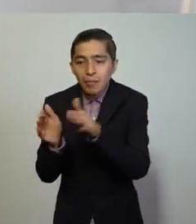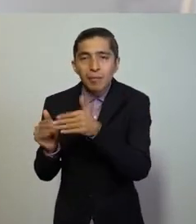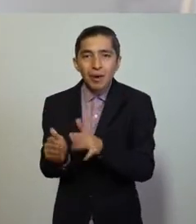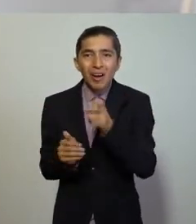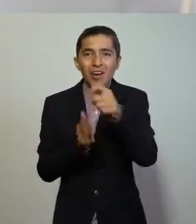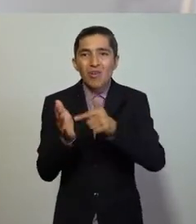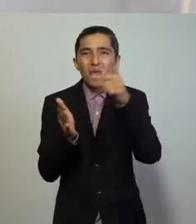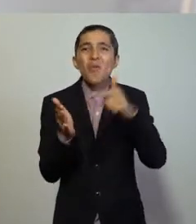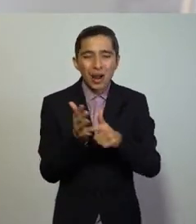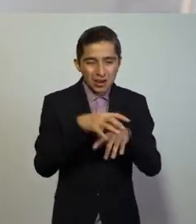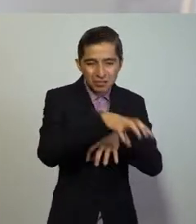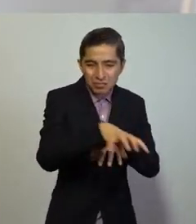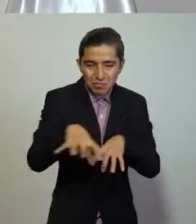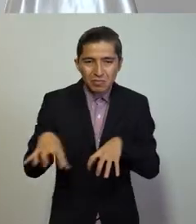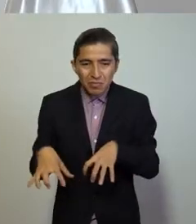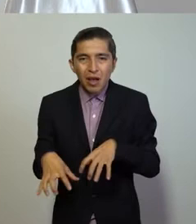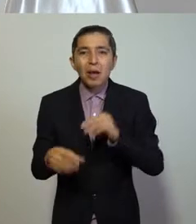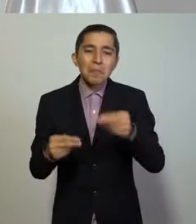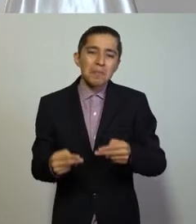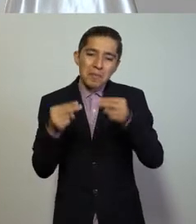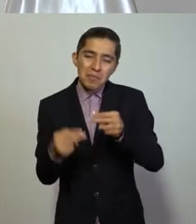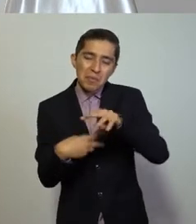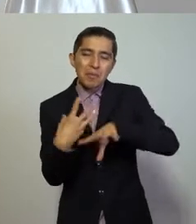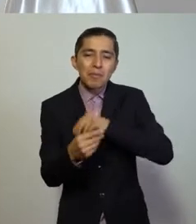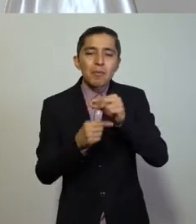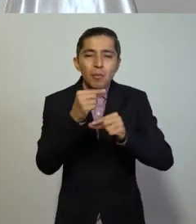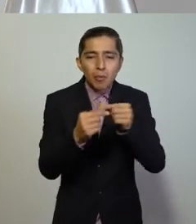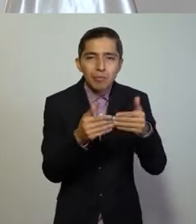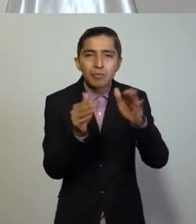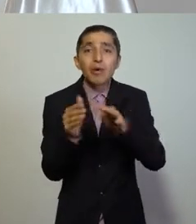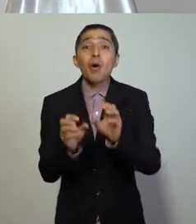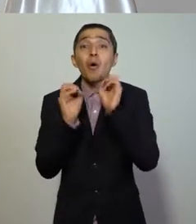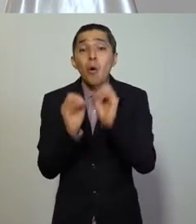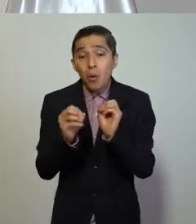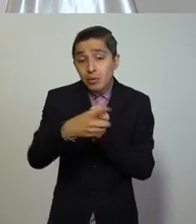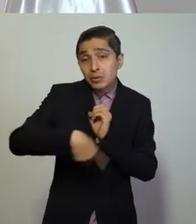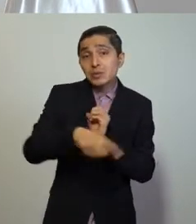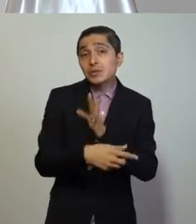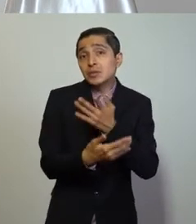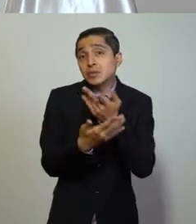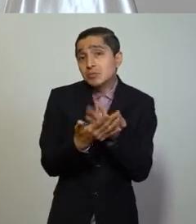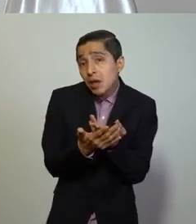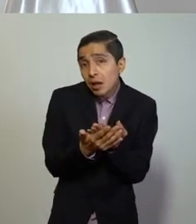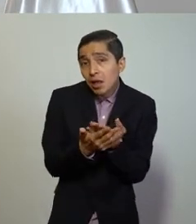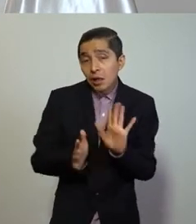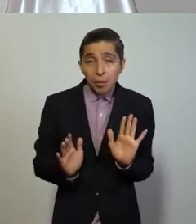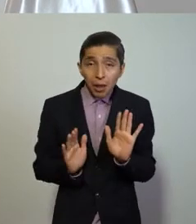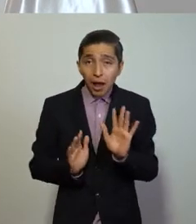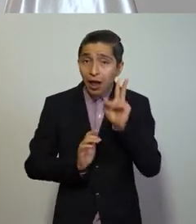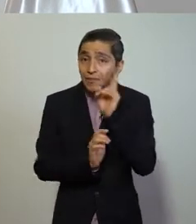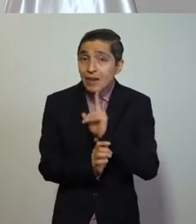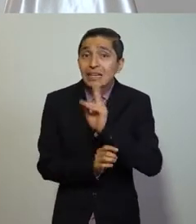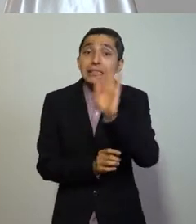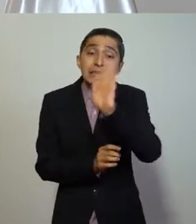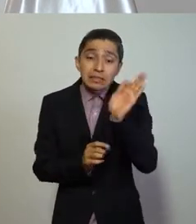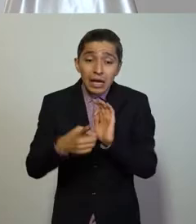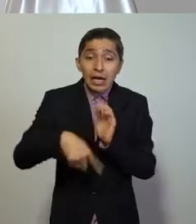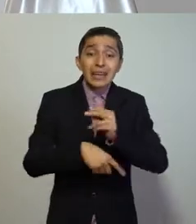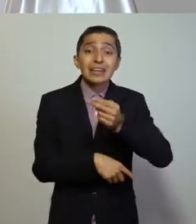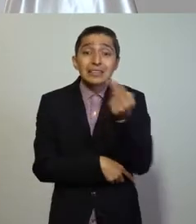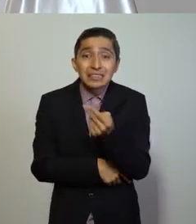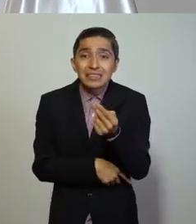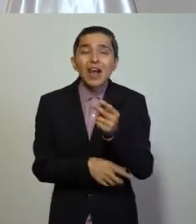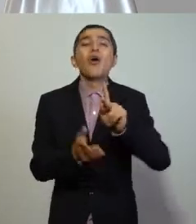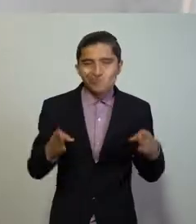general de sus espacios públicos y comerciales o si tienen que esperar y en algunos casos, de ser necesario,